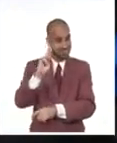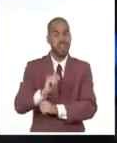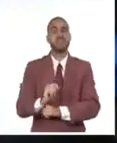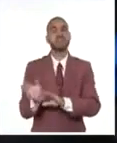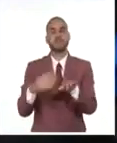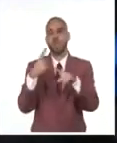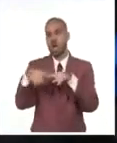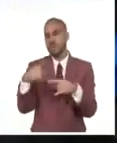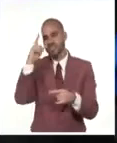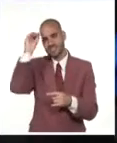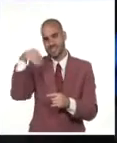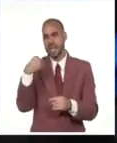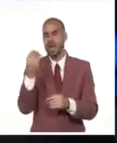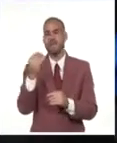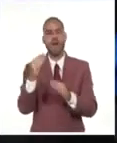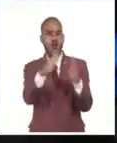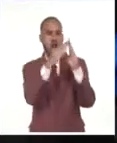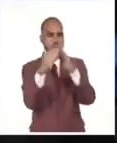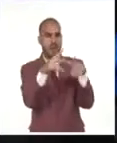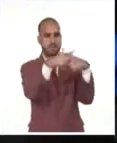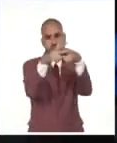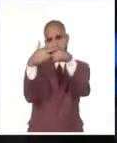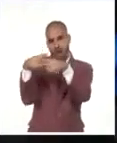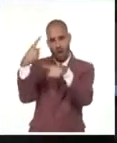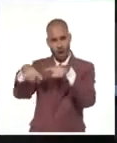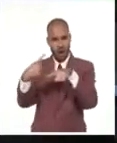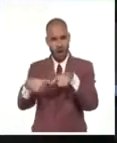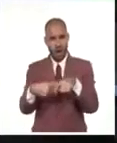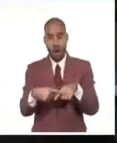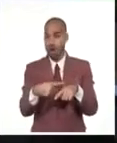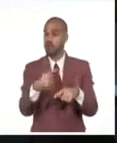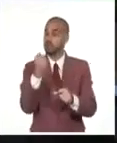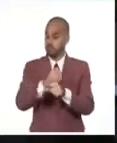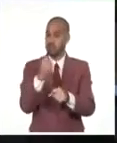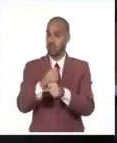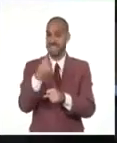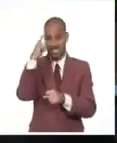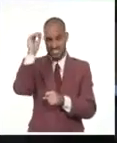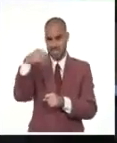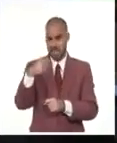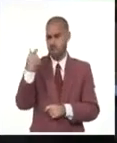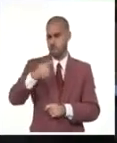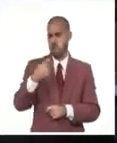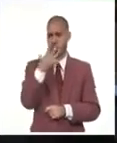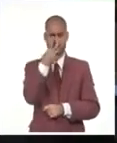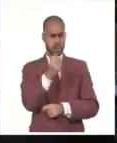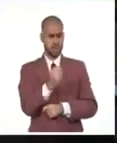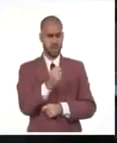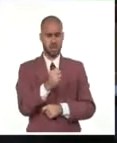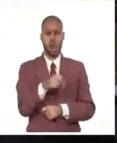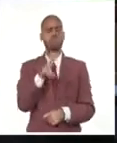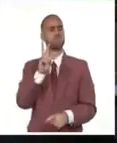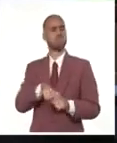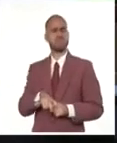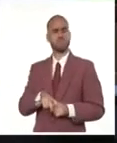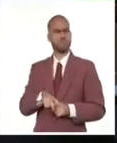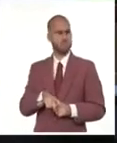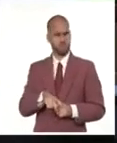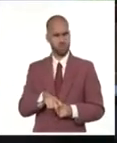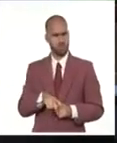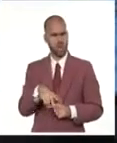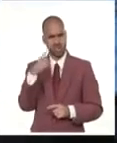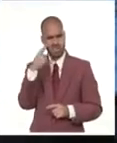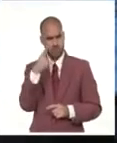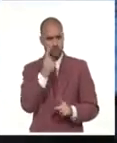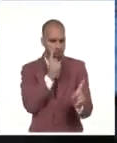integración de la transformación de los barrios en la comunidad. Es decir, esa imagen de juez serio detrás de un estrado va, toca,